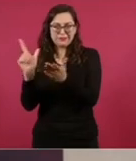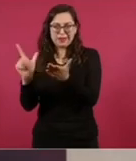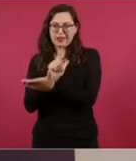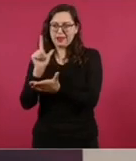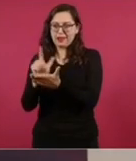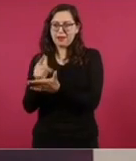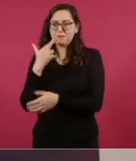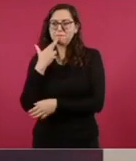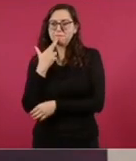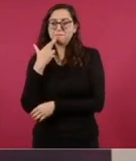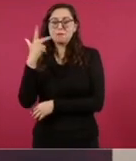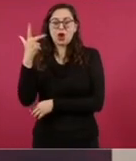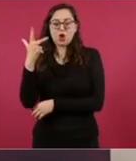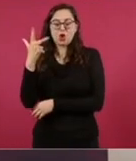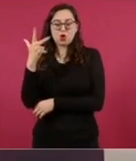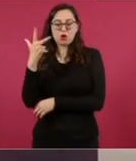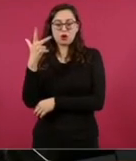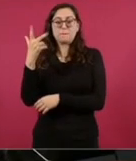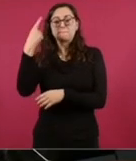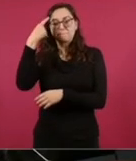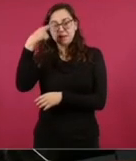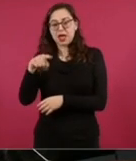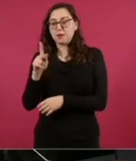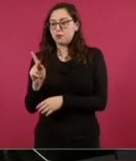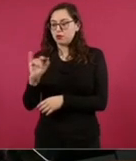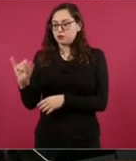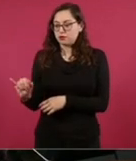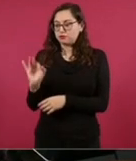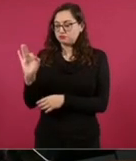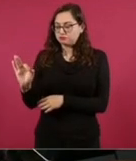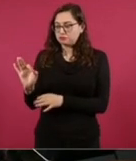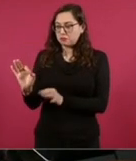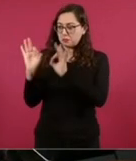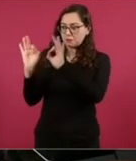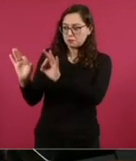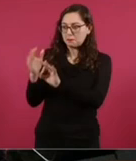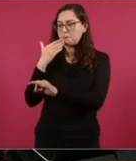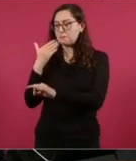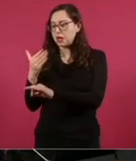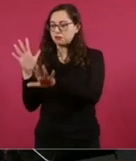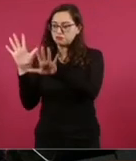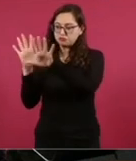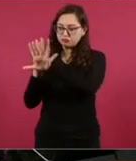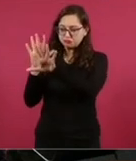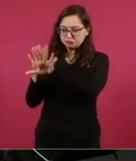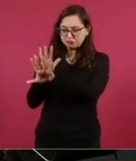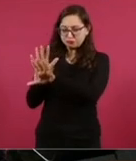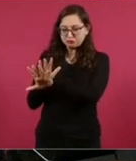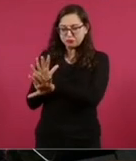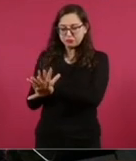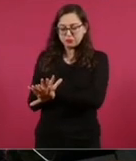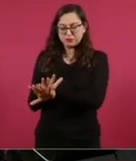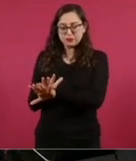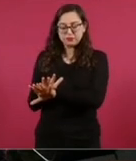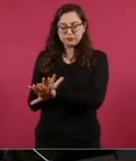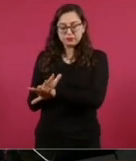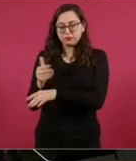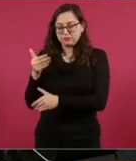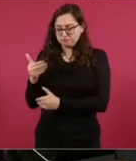mediante una reforma al Poder Judicial que se realiza a través de los